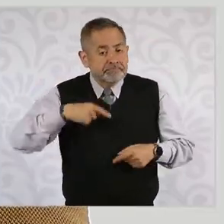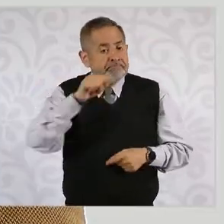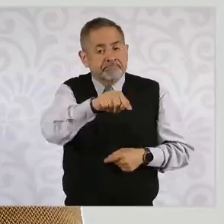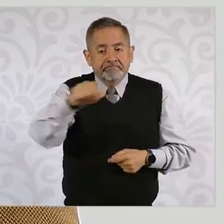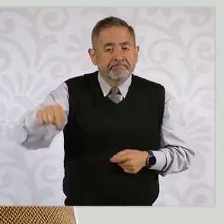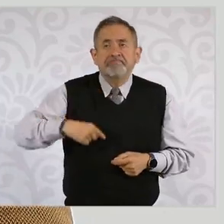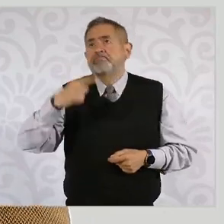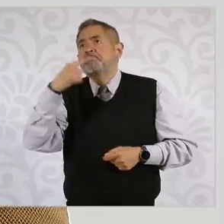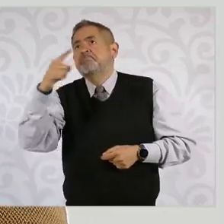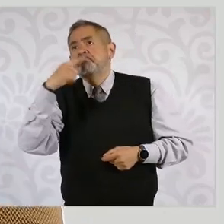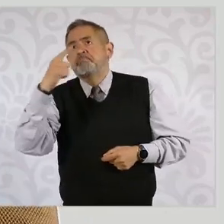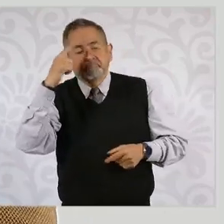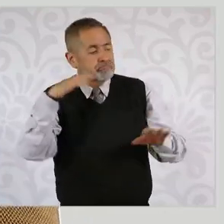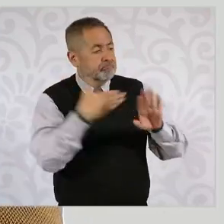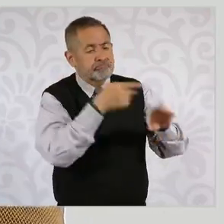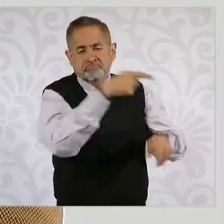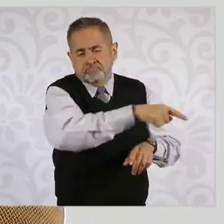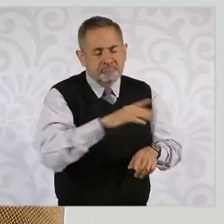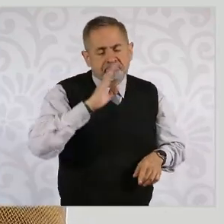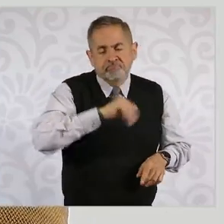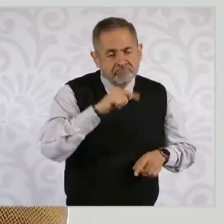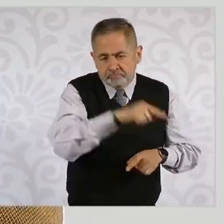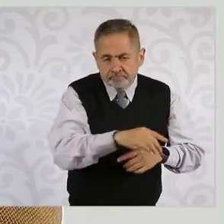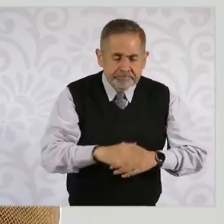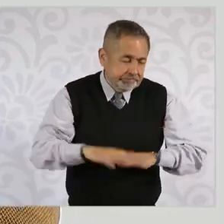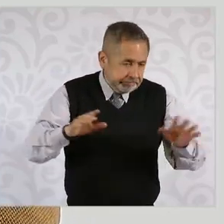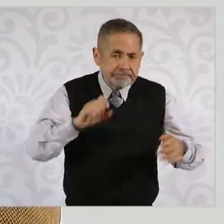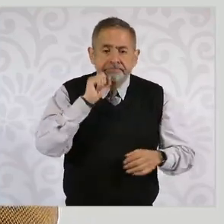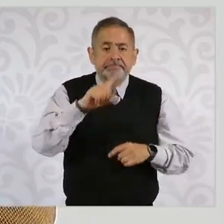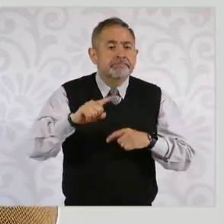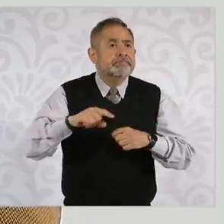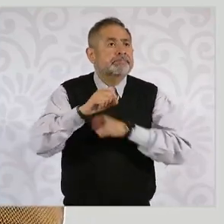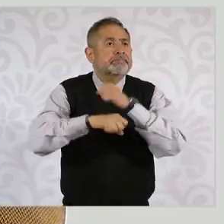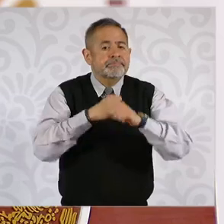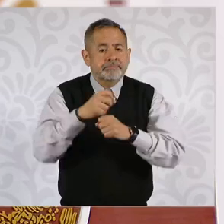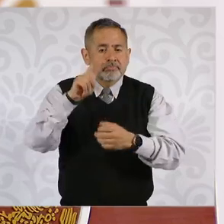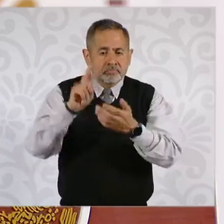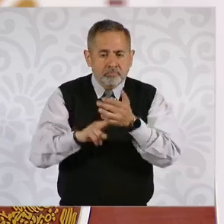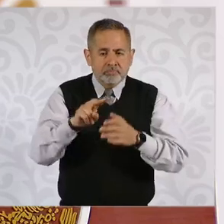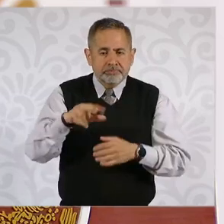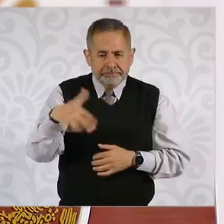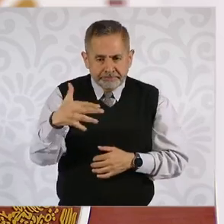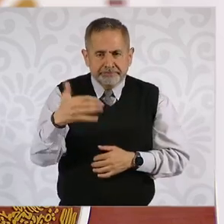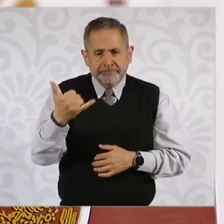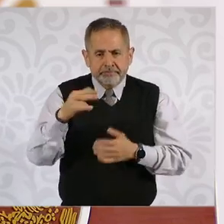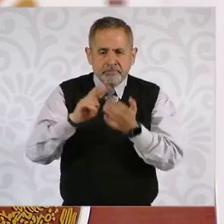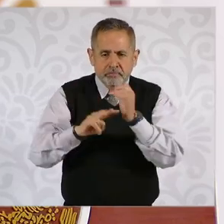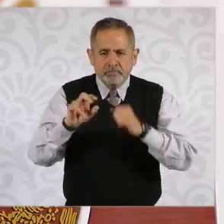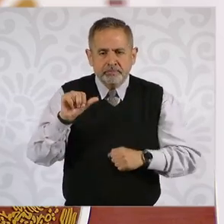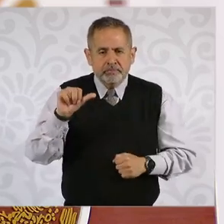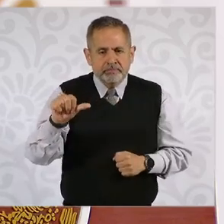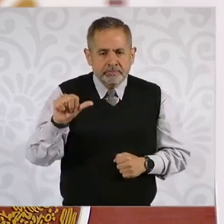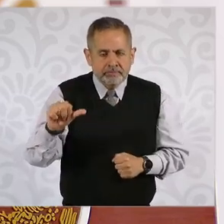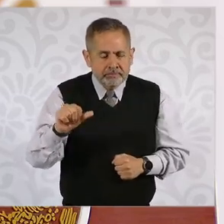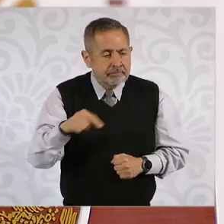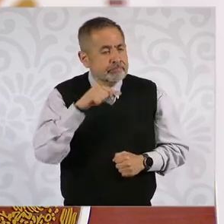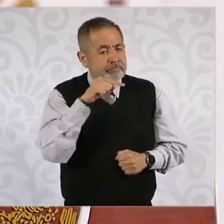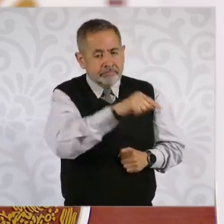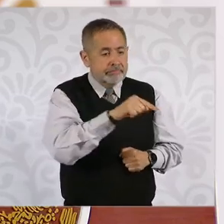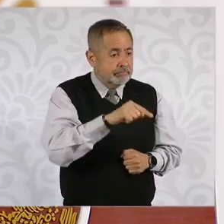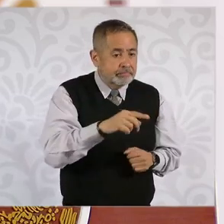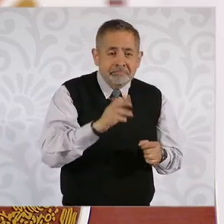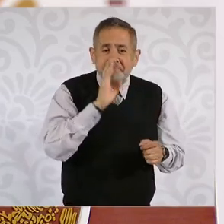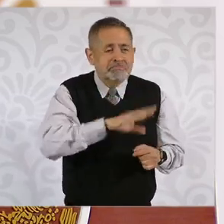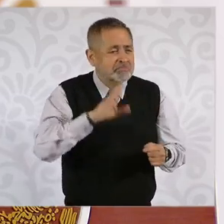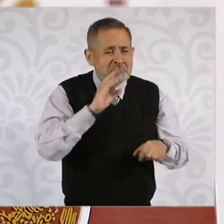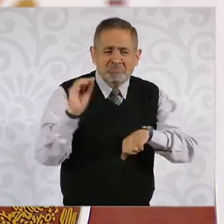en esa época. También en 2015, 2016, dice, su récord de